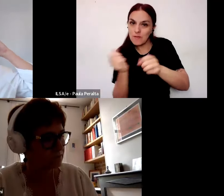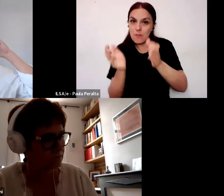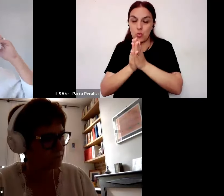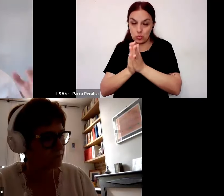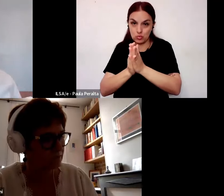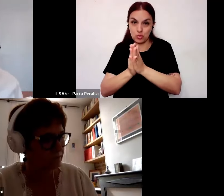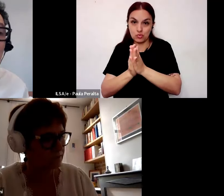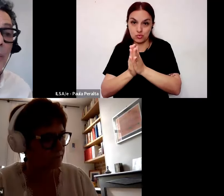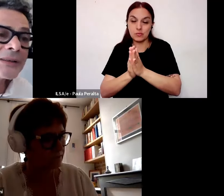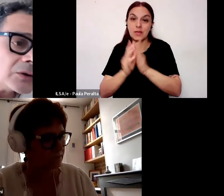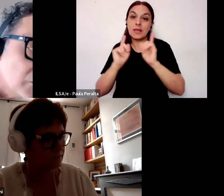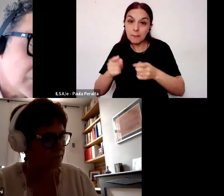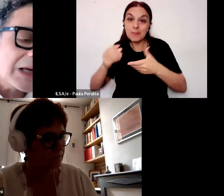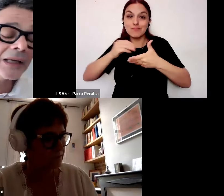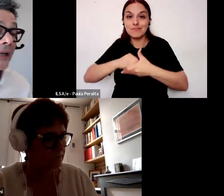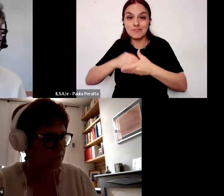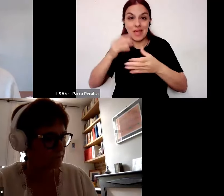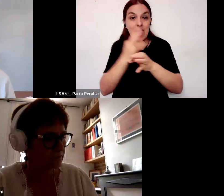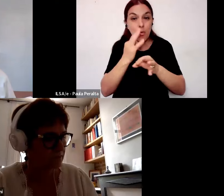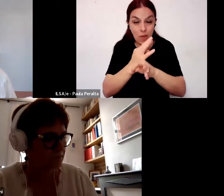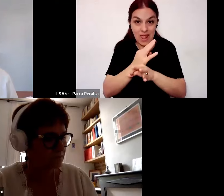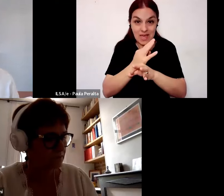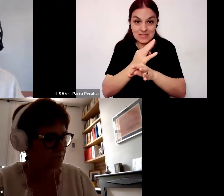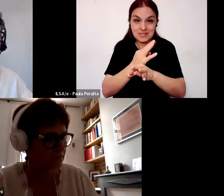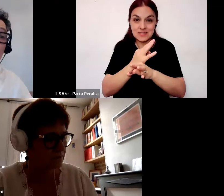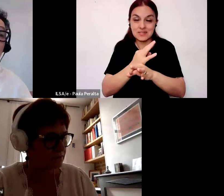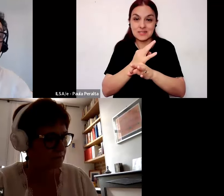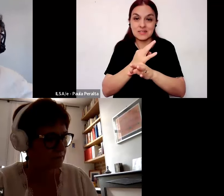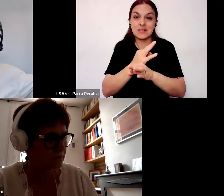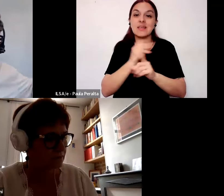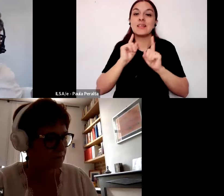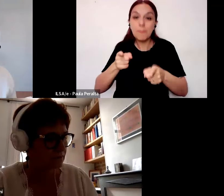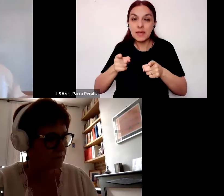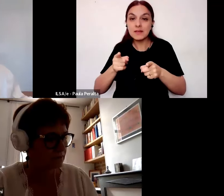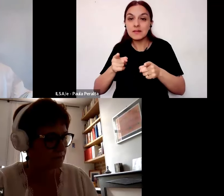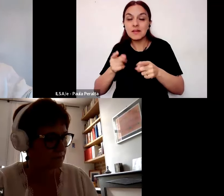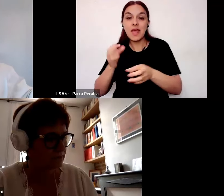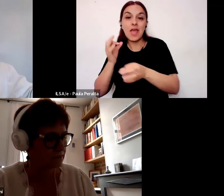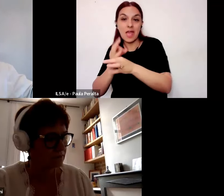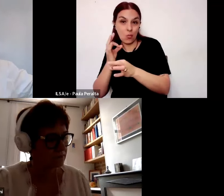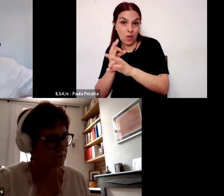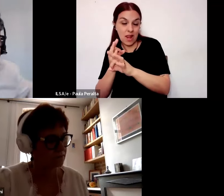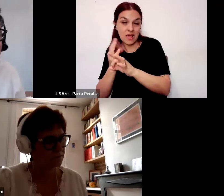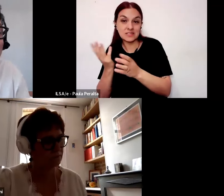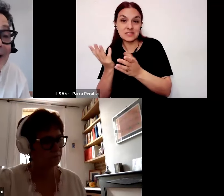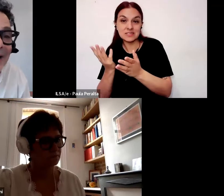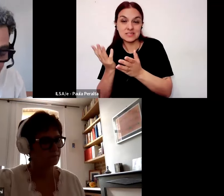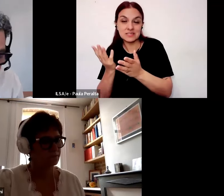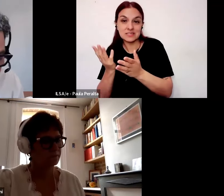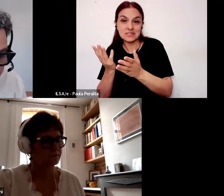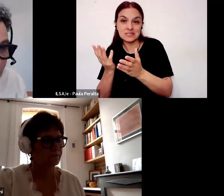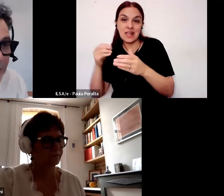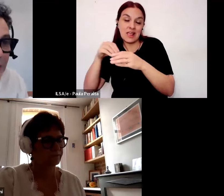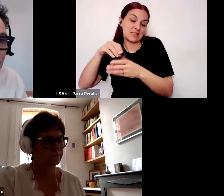no solamente las escuelas asociadas sino también con las escuelas que cohabitan el